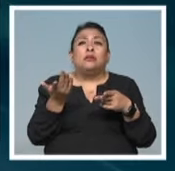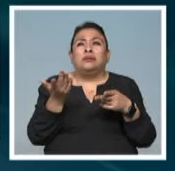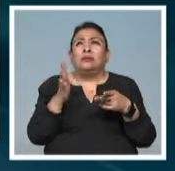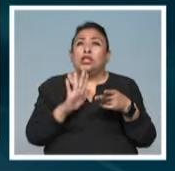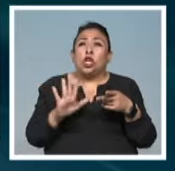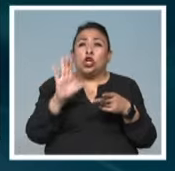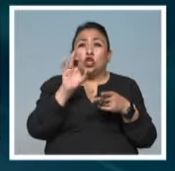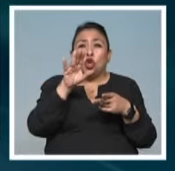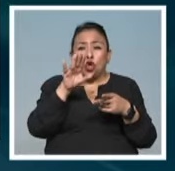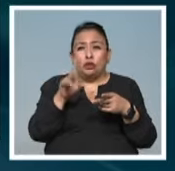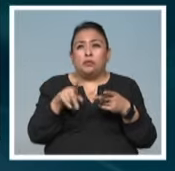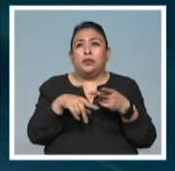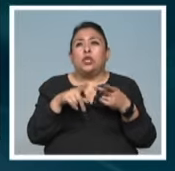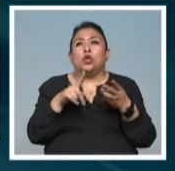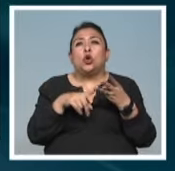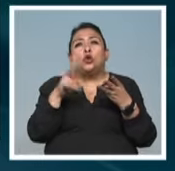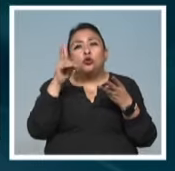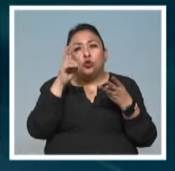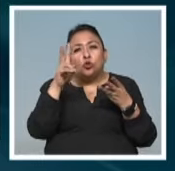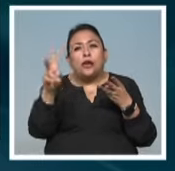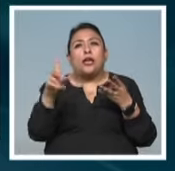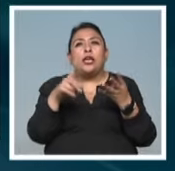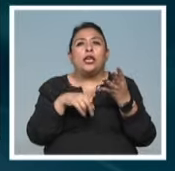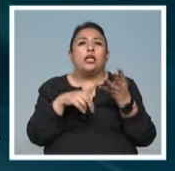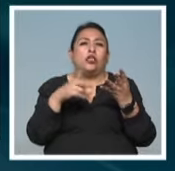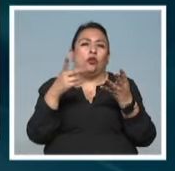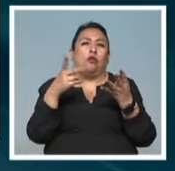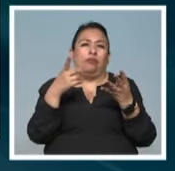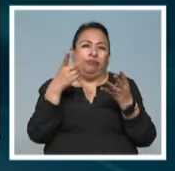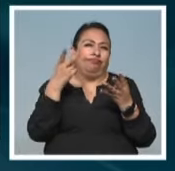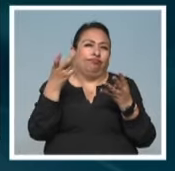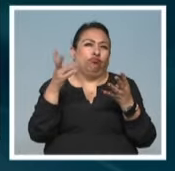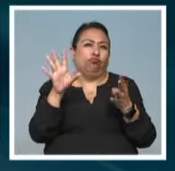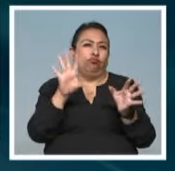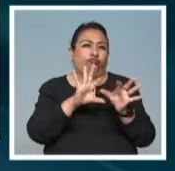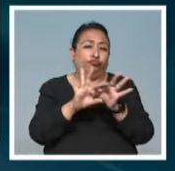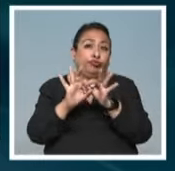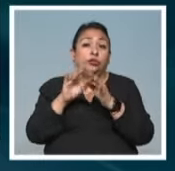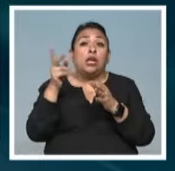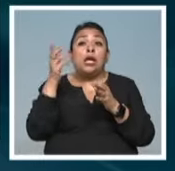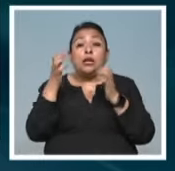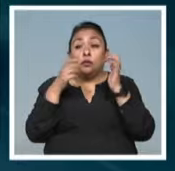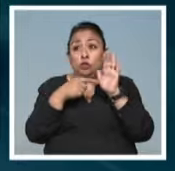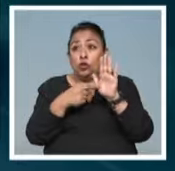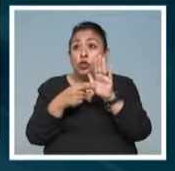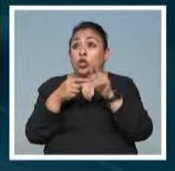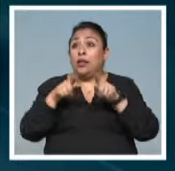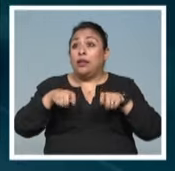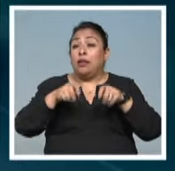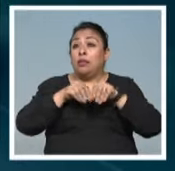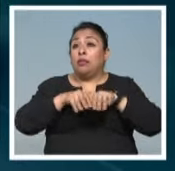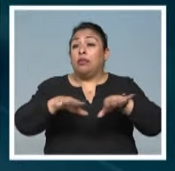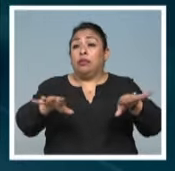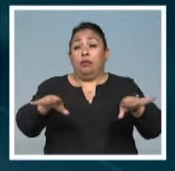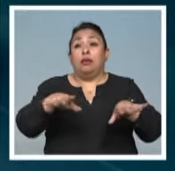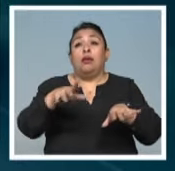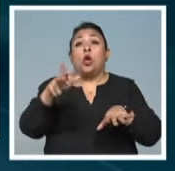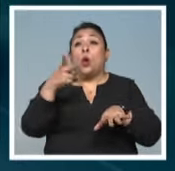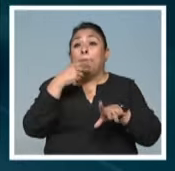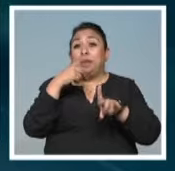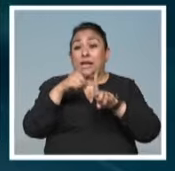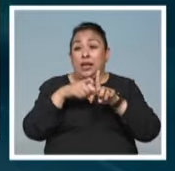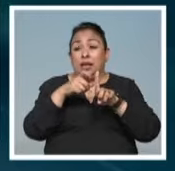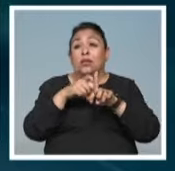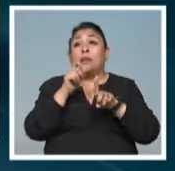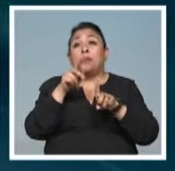cósmico, el sueño, lo onírico. La muestra busca difundir el legado del caricaturista, además